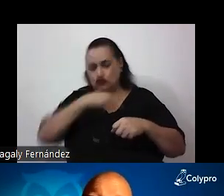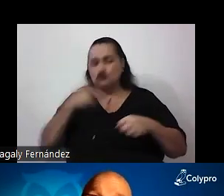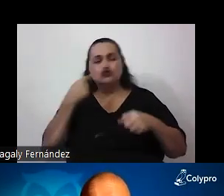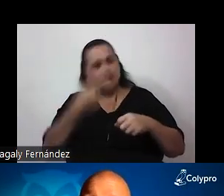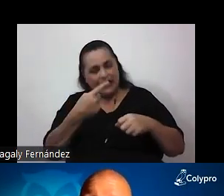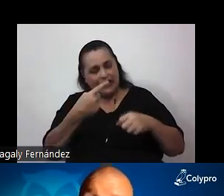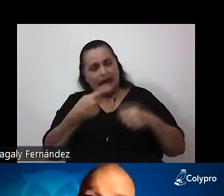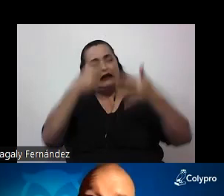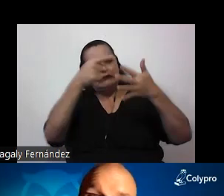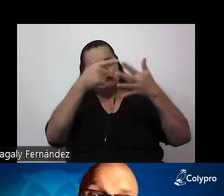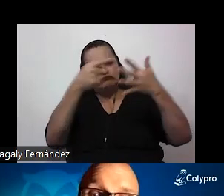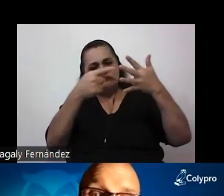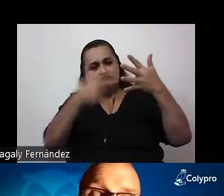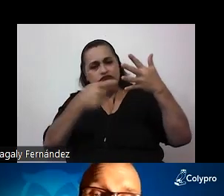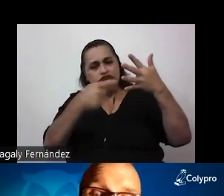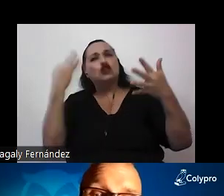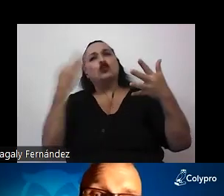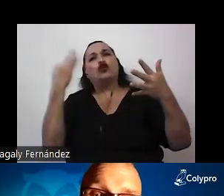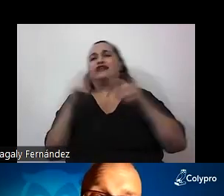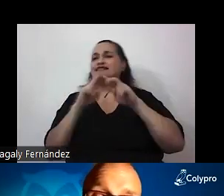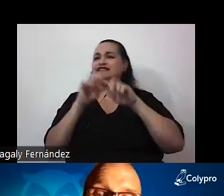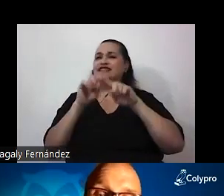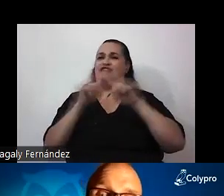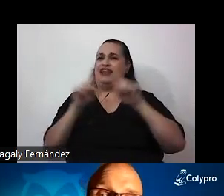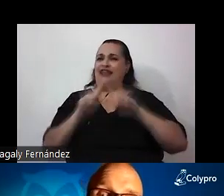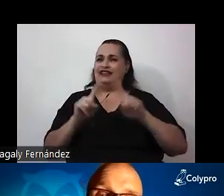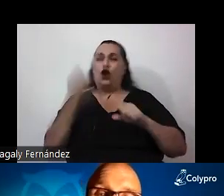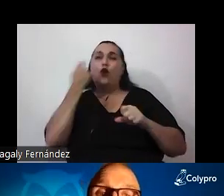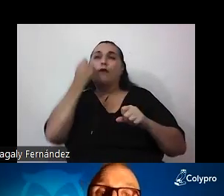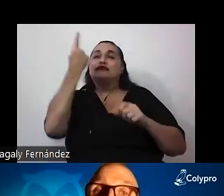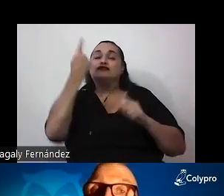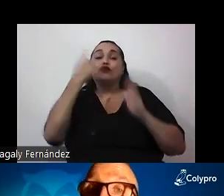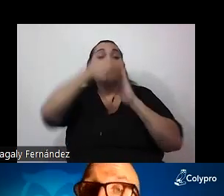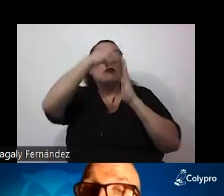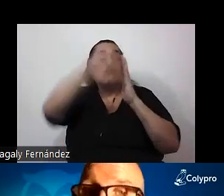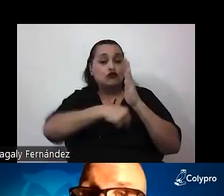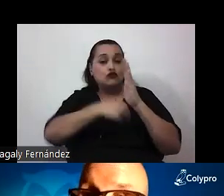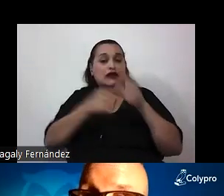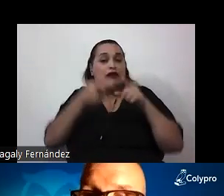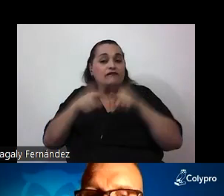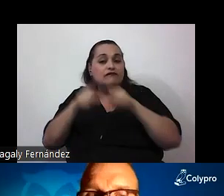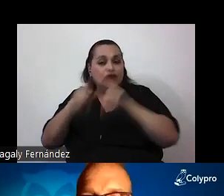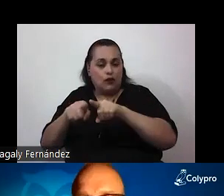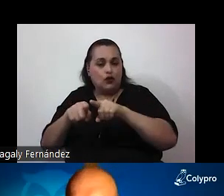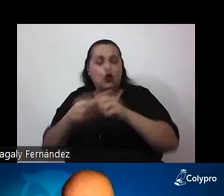cuando queremos una comprensión mínimamente profunda de un fenómeno real. Por eso el pluralismo teórico.